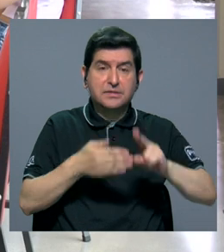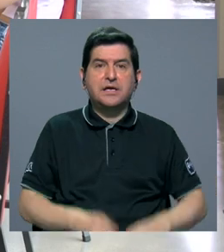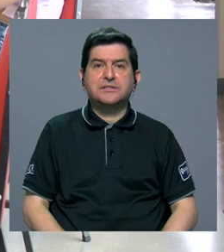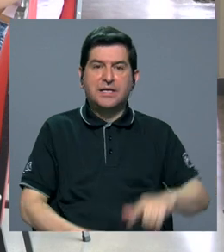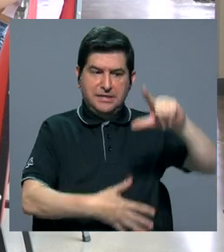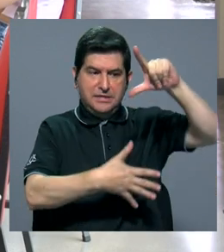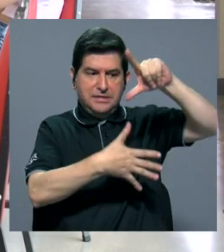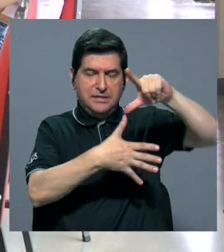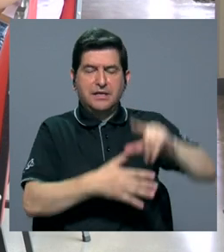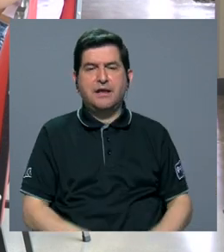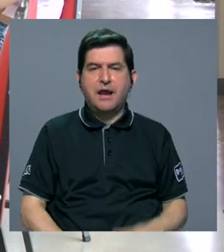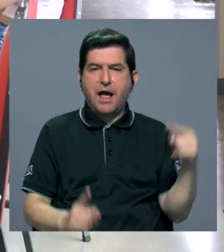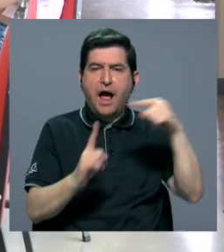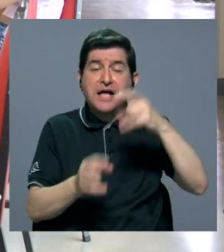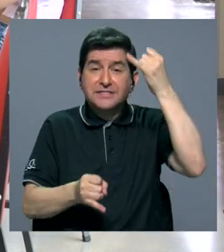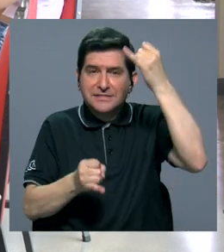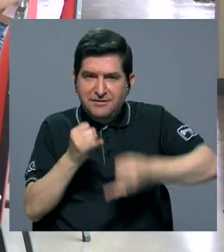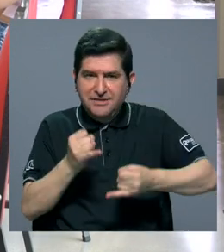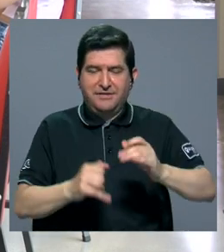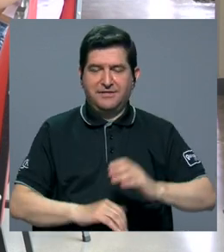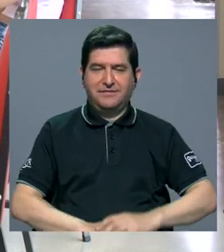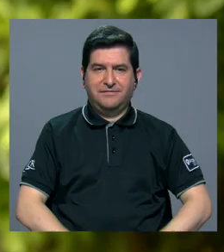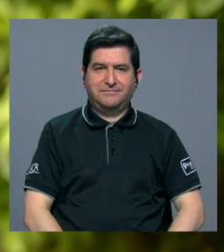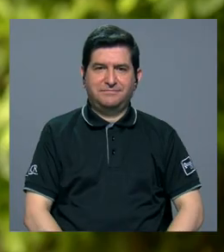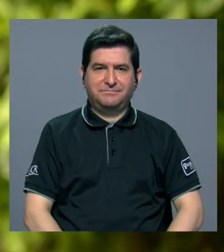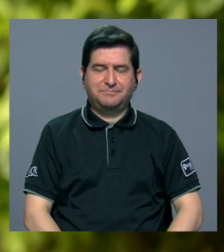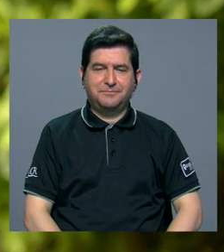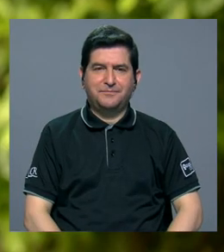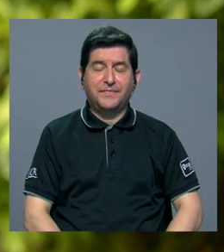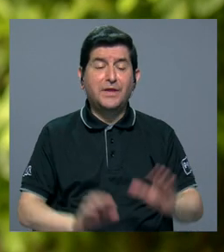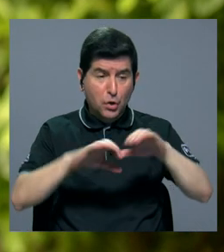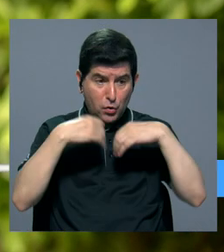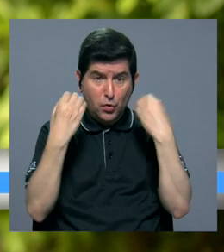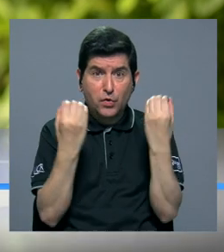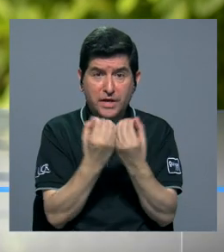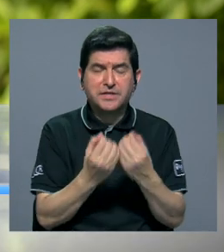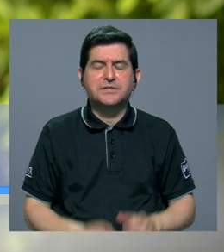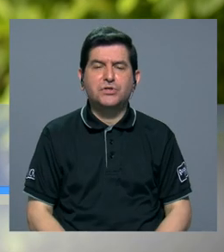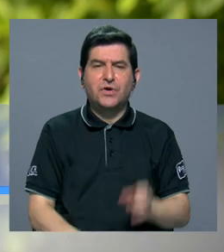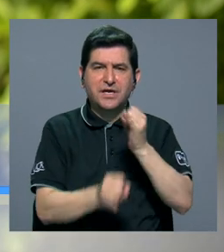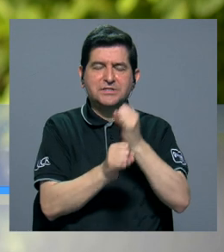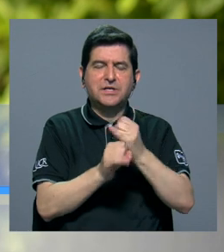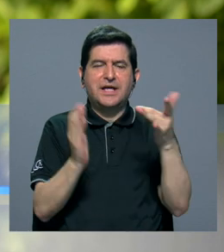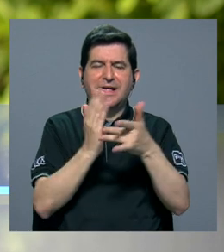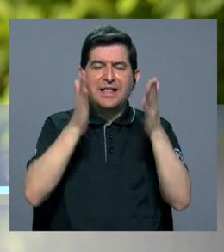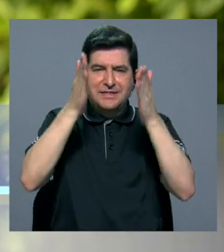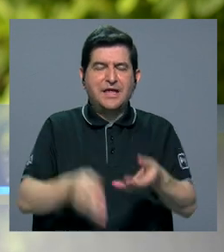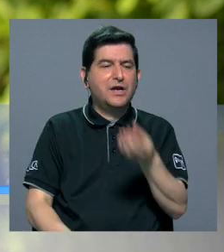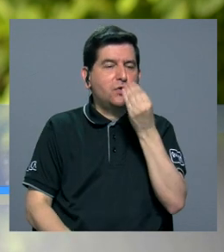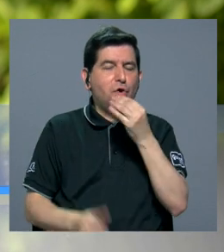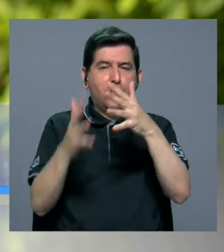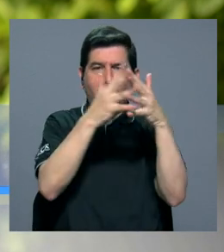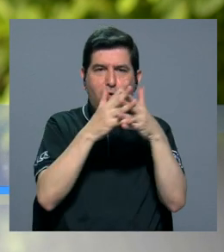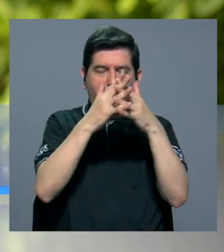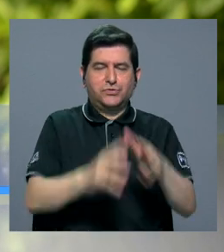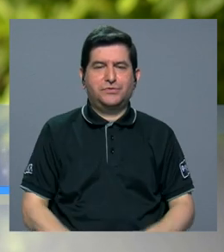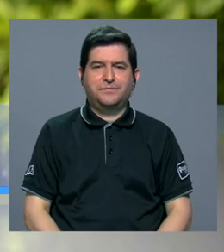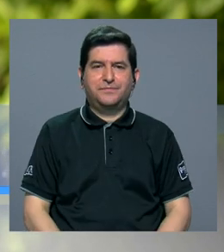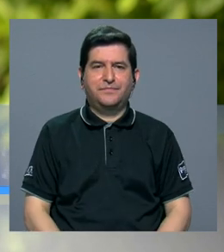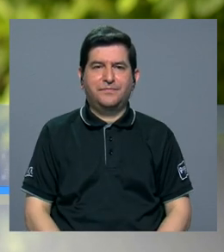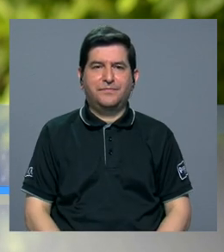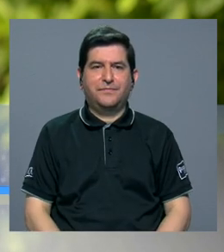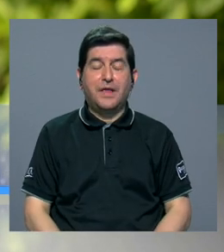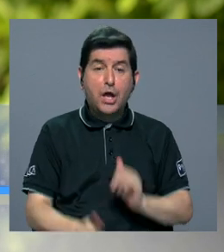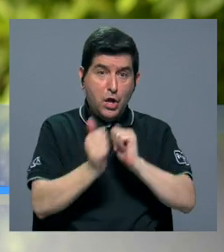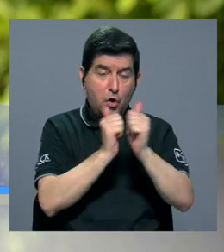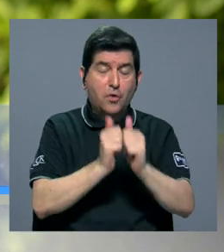de América Latina llegando a la final. Son organizadas por el Instituto de Tecnólogos de Alimentos de los Estados Unidos. Es